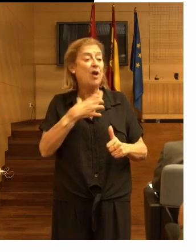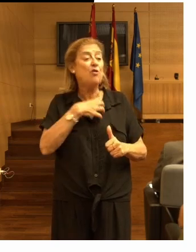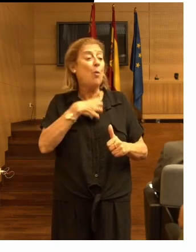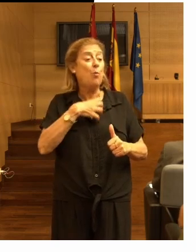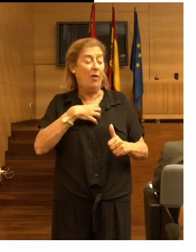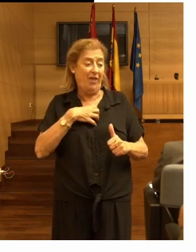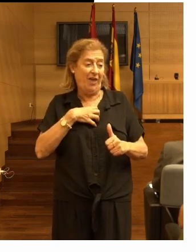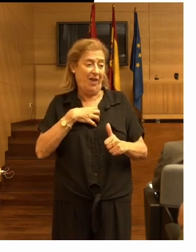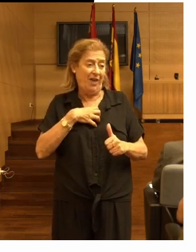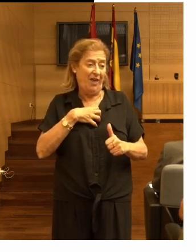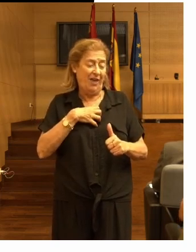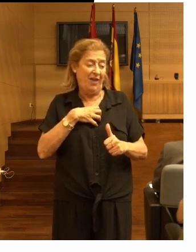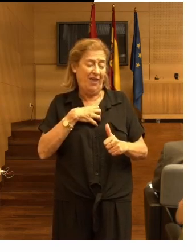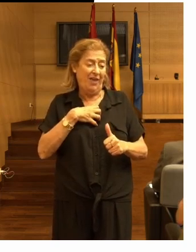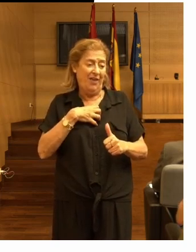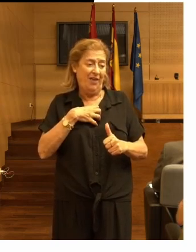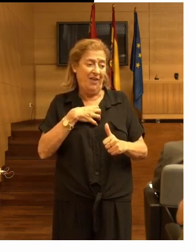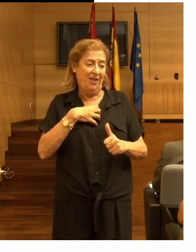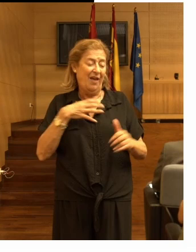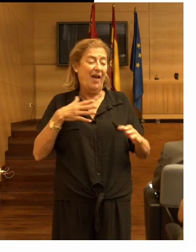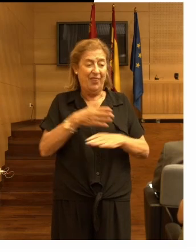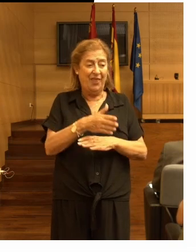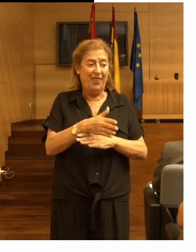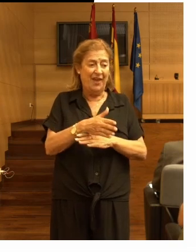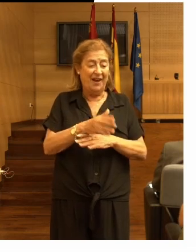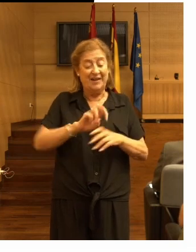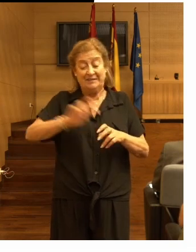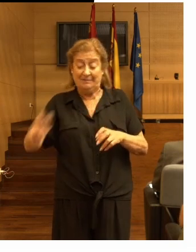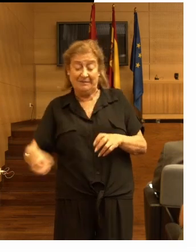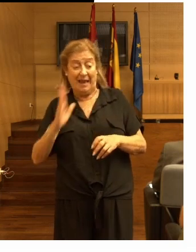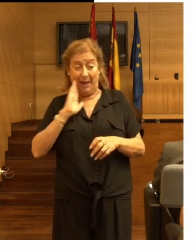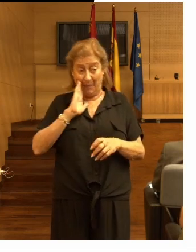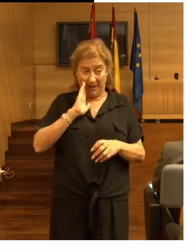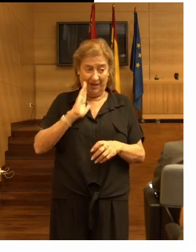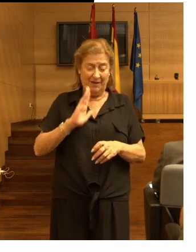acceder a salir de la cama